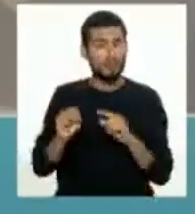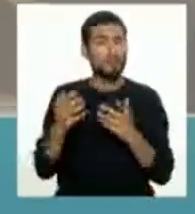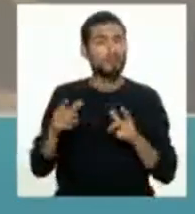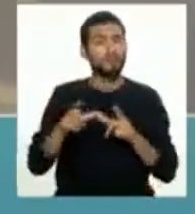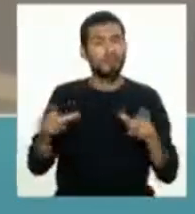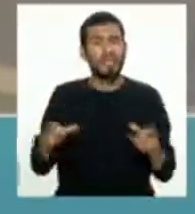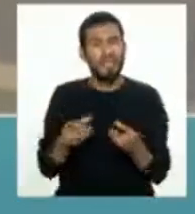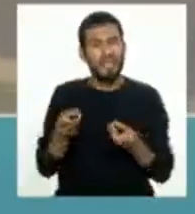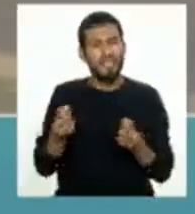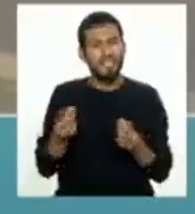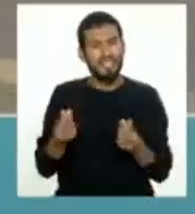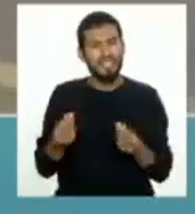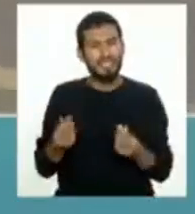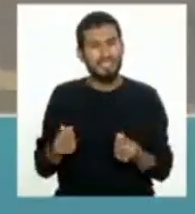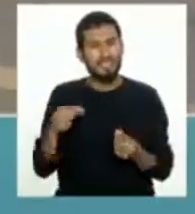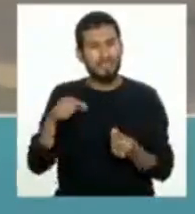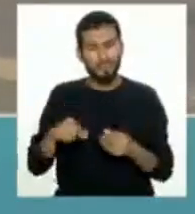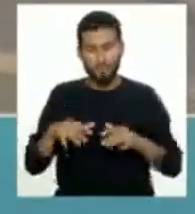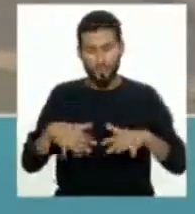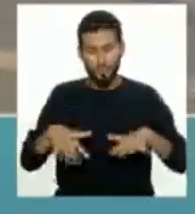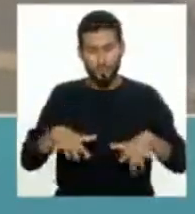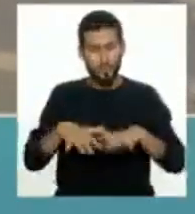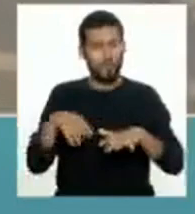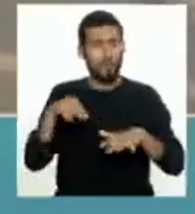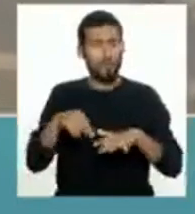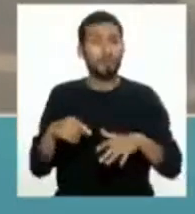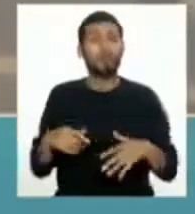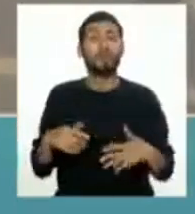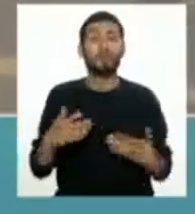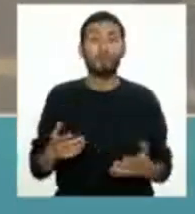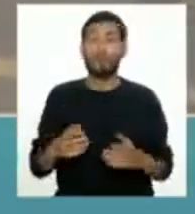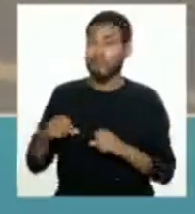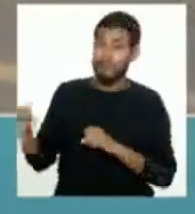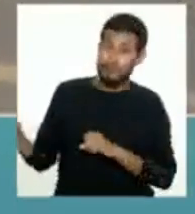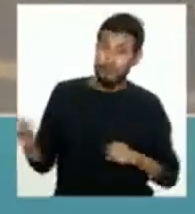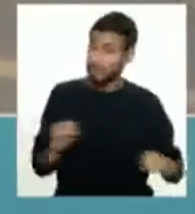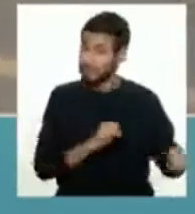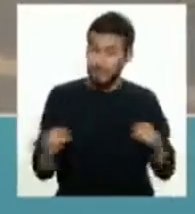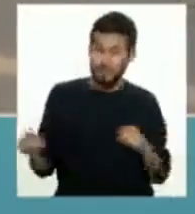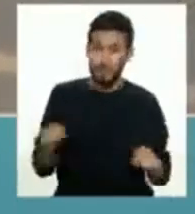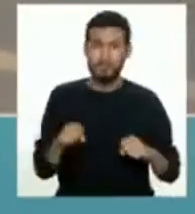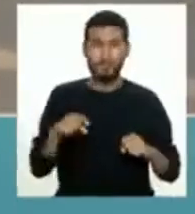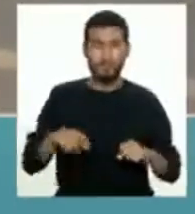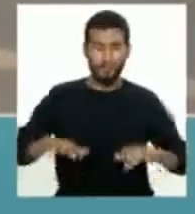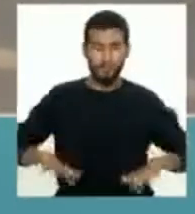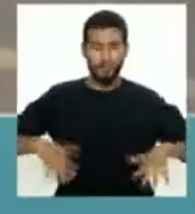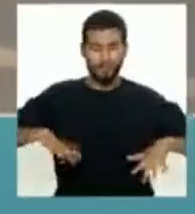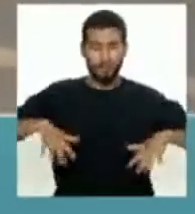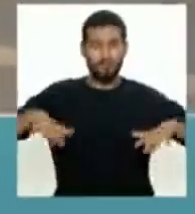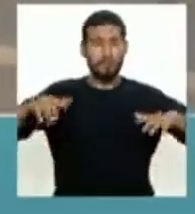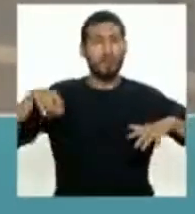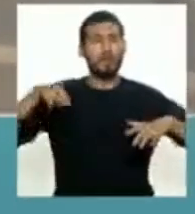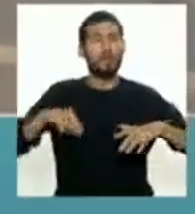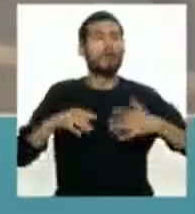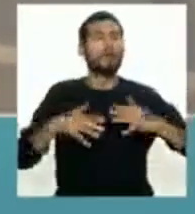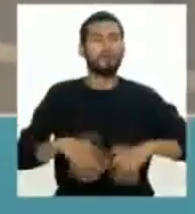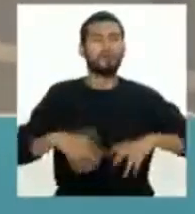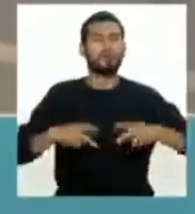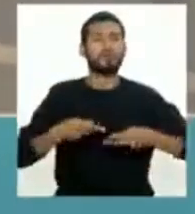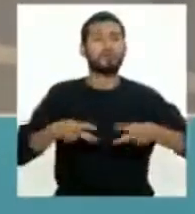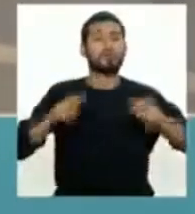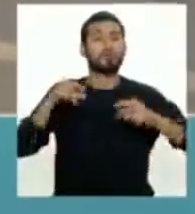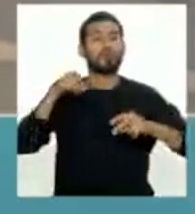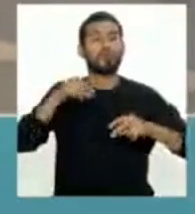suelos arenosos, que son suelos sueltos. Entonces, cuando ocurre el sismo, las ondas sísmicas van a amplificarse mucho más